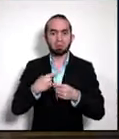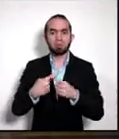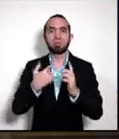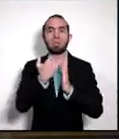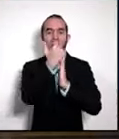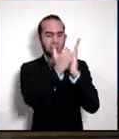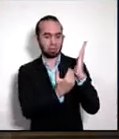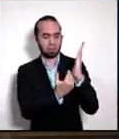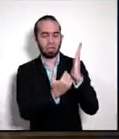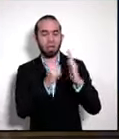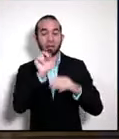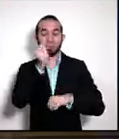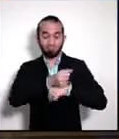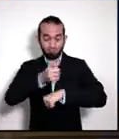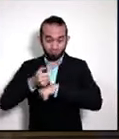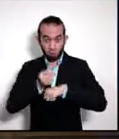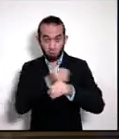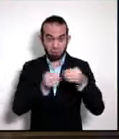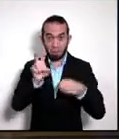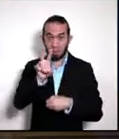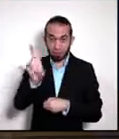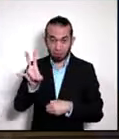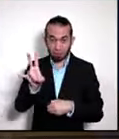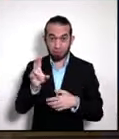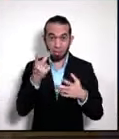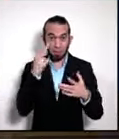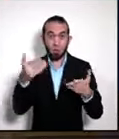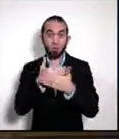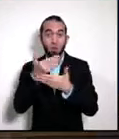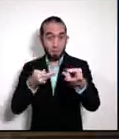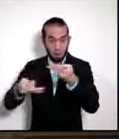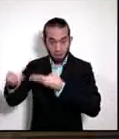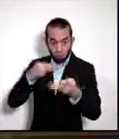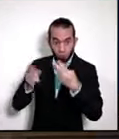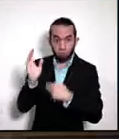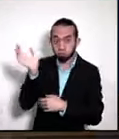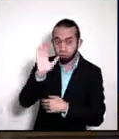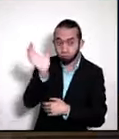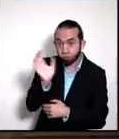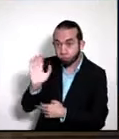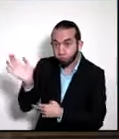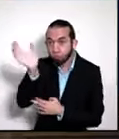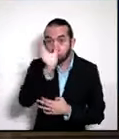para que, a la luz de estos nuevos mercados que estamos buscando,